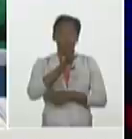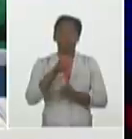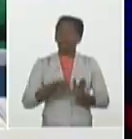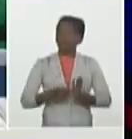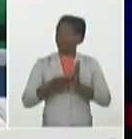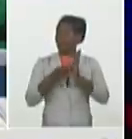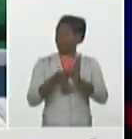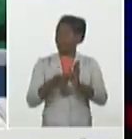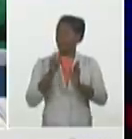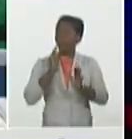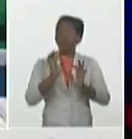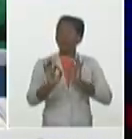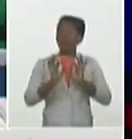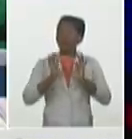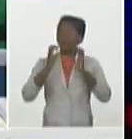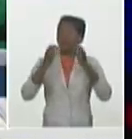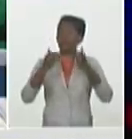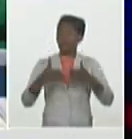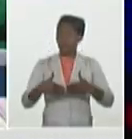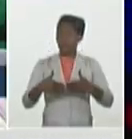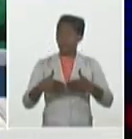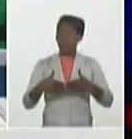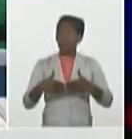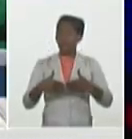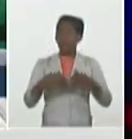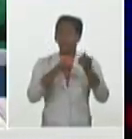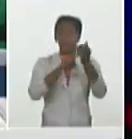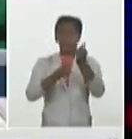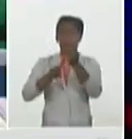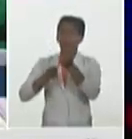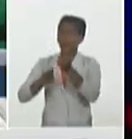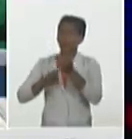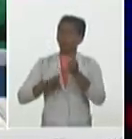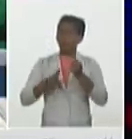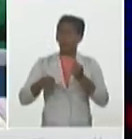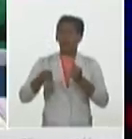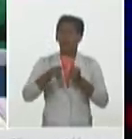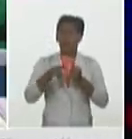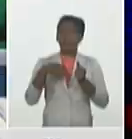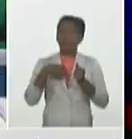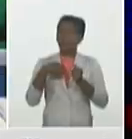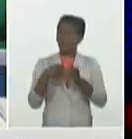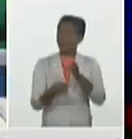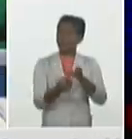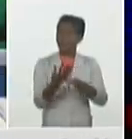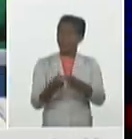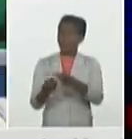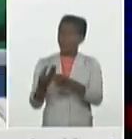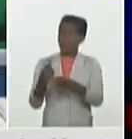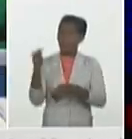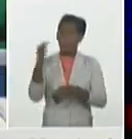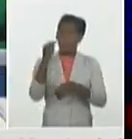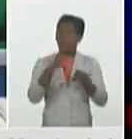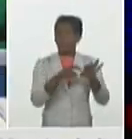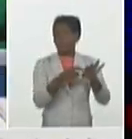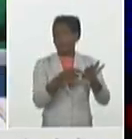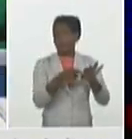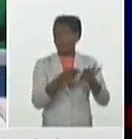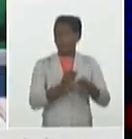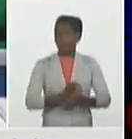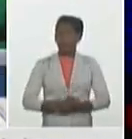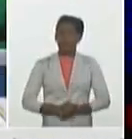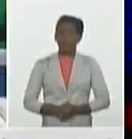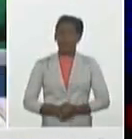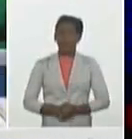confirmaron casos excepto el municipio especial Isla de la Juventud. Activos en edades pediátricas